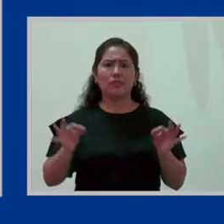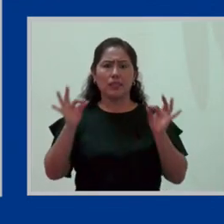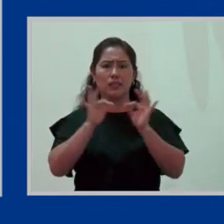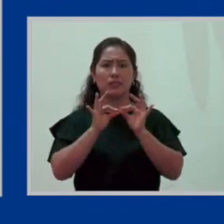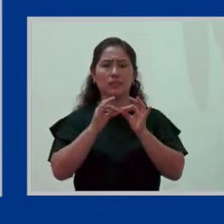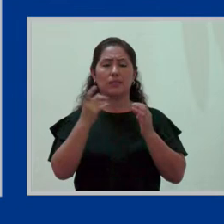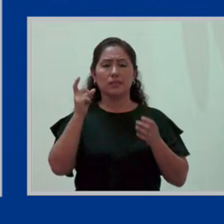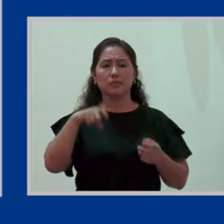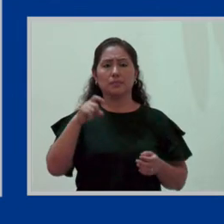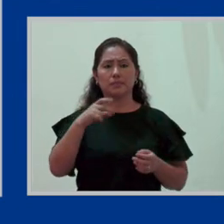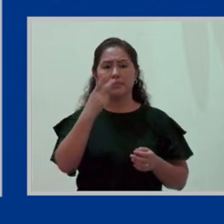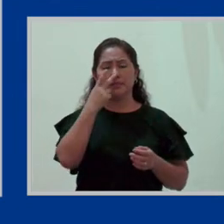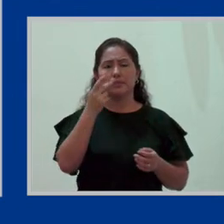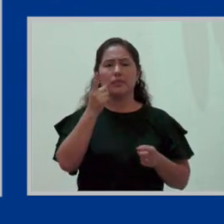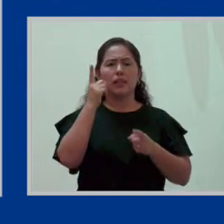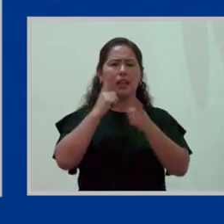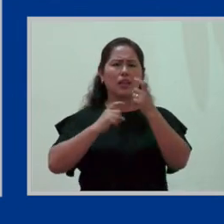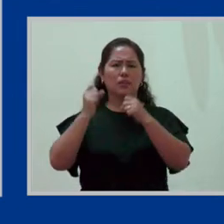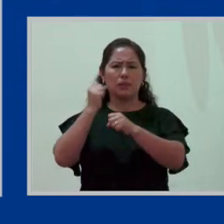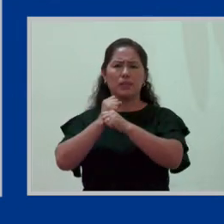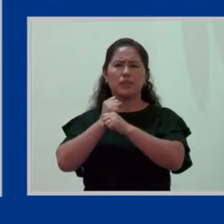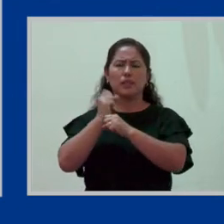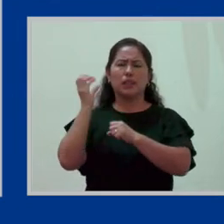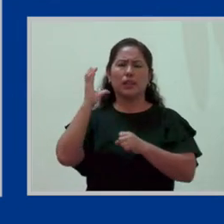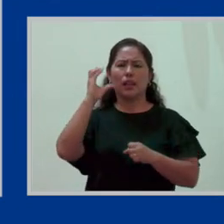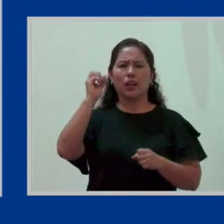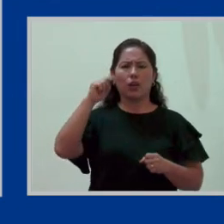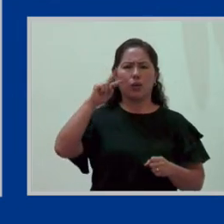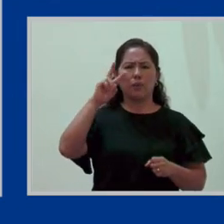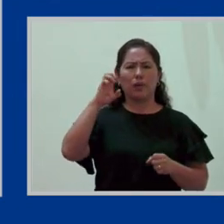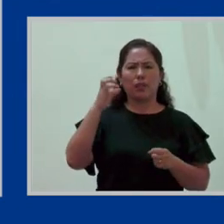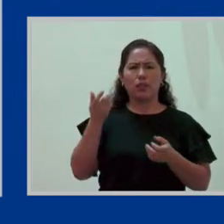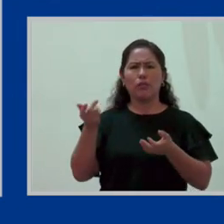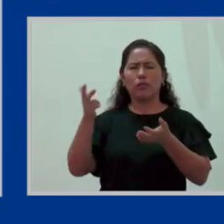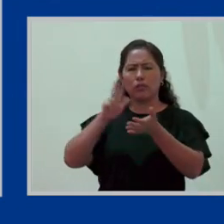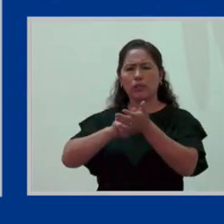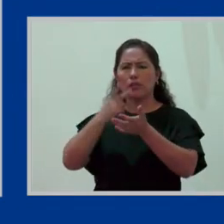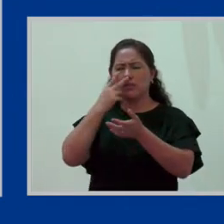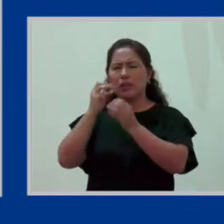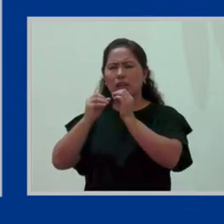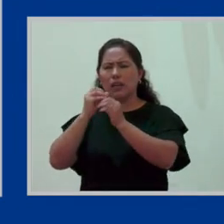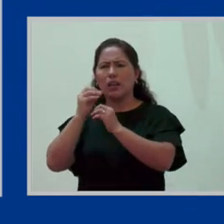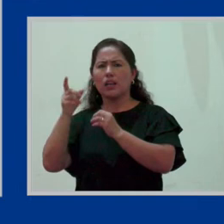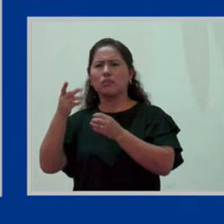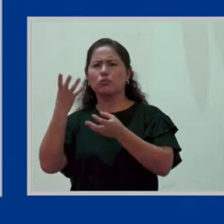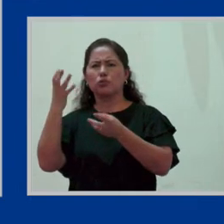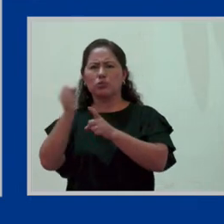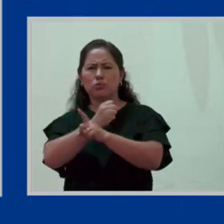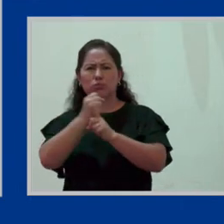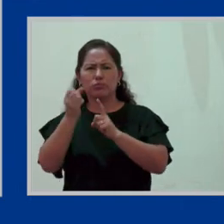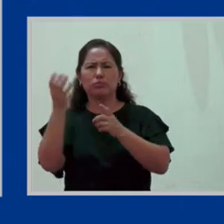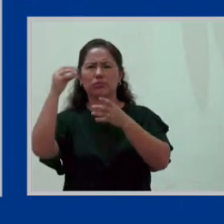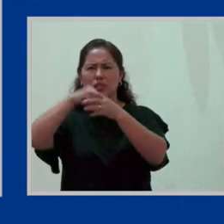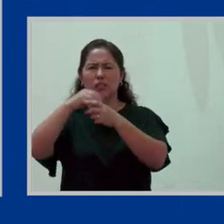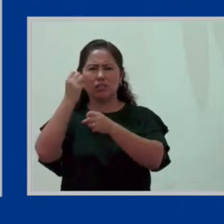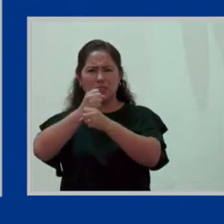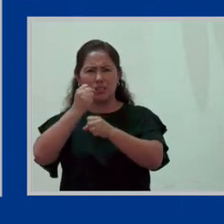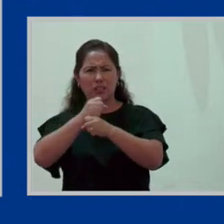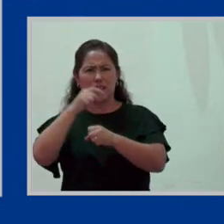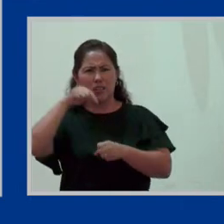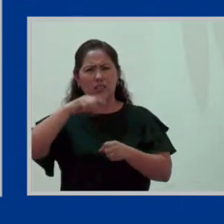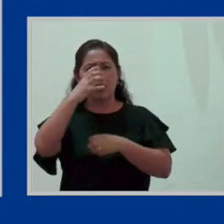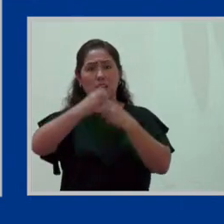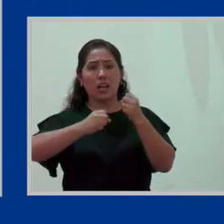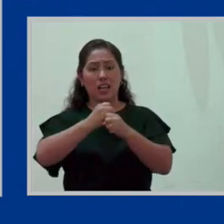Perú ratificó el año pasado el convenio 190 sobre violencia y acoso en el mundo del trabajo y este año, en junio,